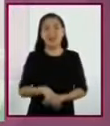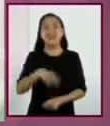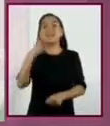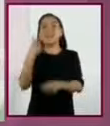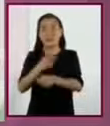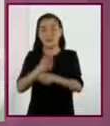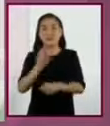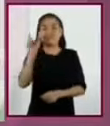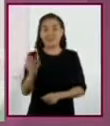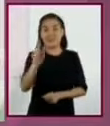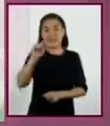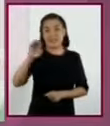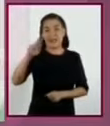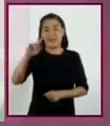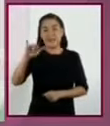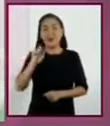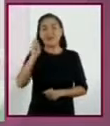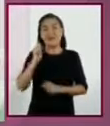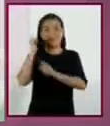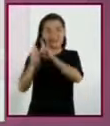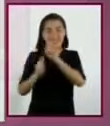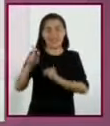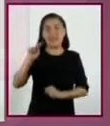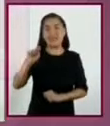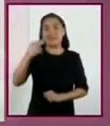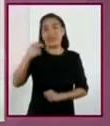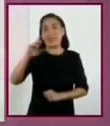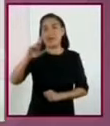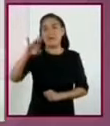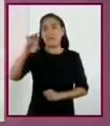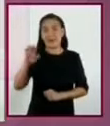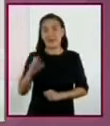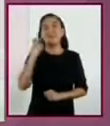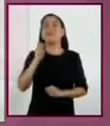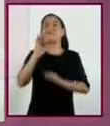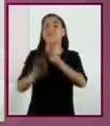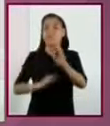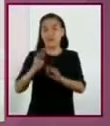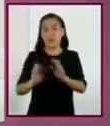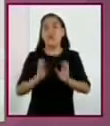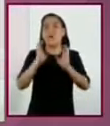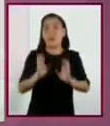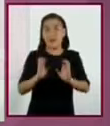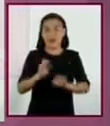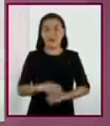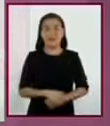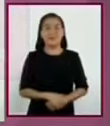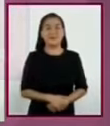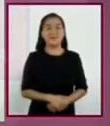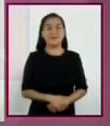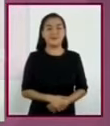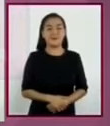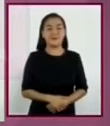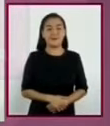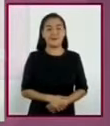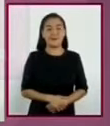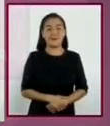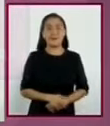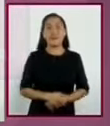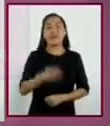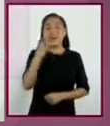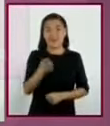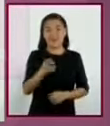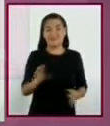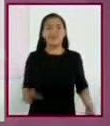que proviene del griego terapeia, que quiere decir tratamiento o cuidado. En conjunto,